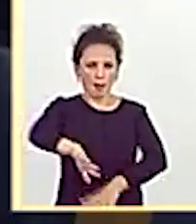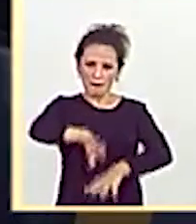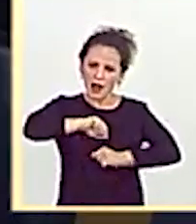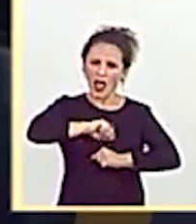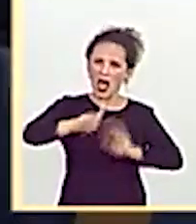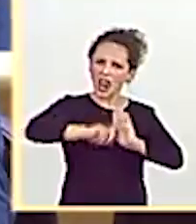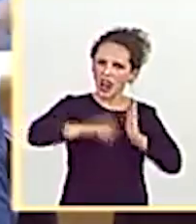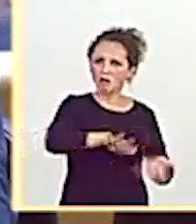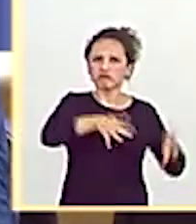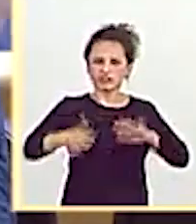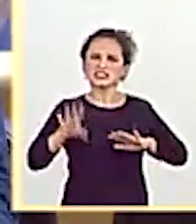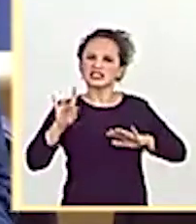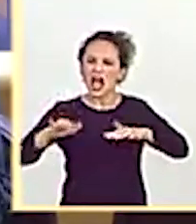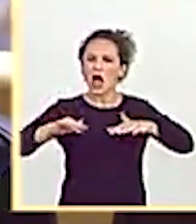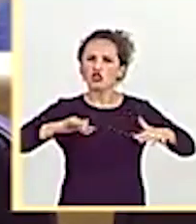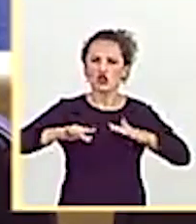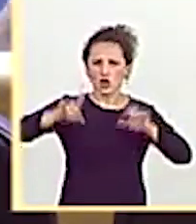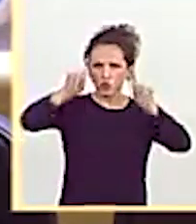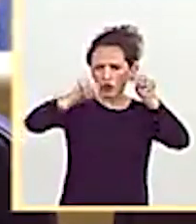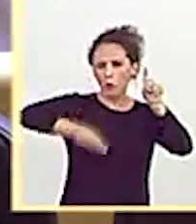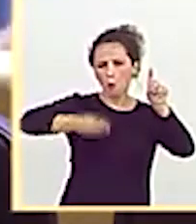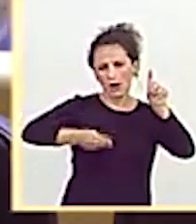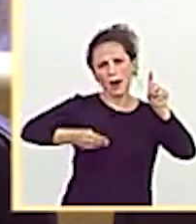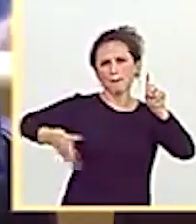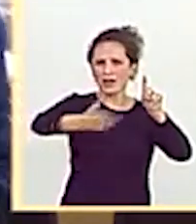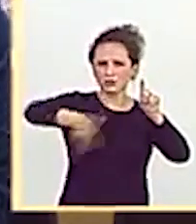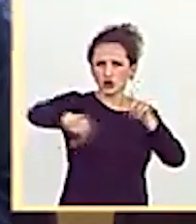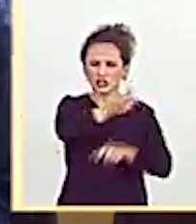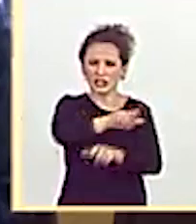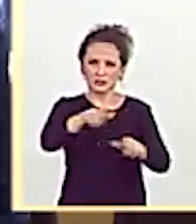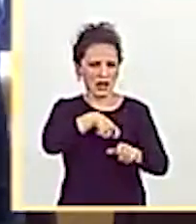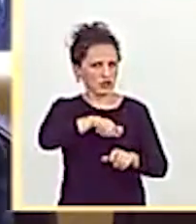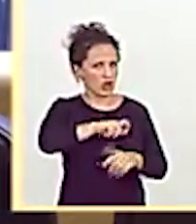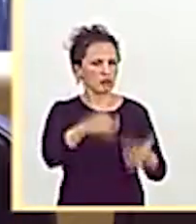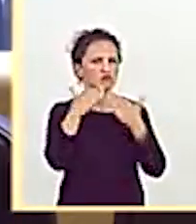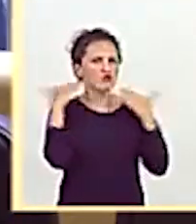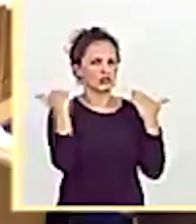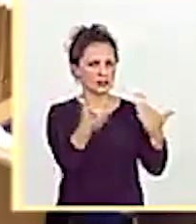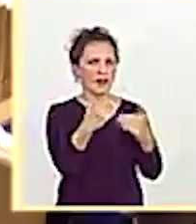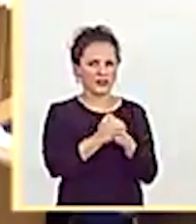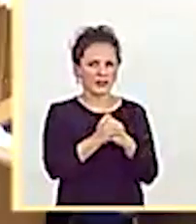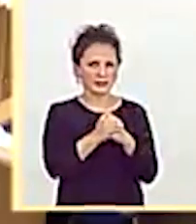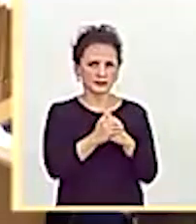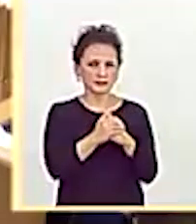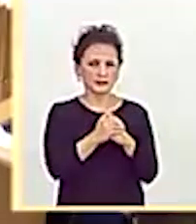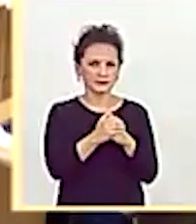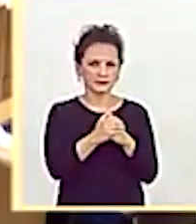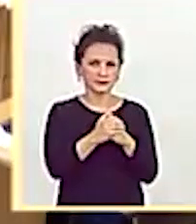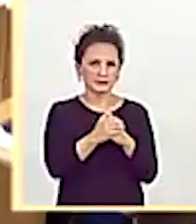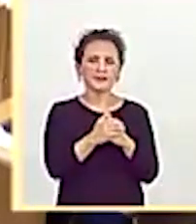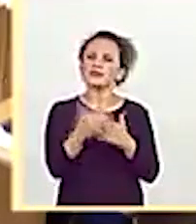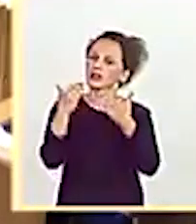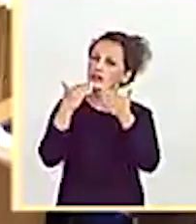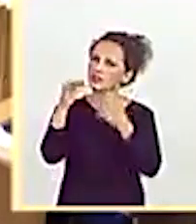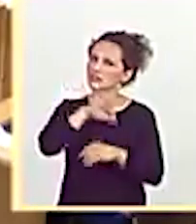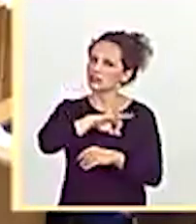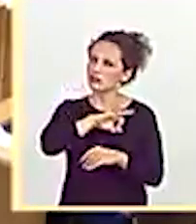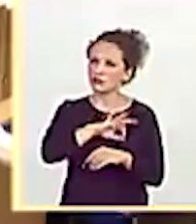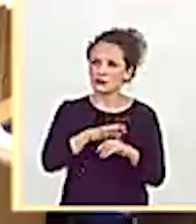ley, una acción educativa buena para el conjunto de los españoles. Muchísimas gracias. Gracias, señoría. Gracias,